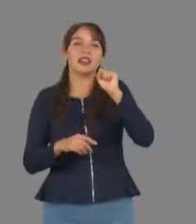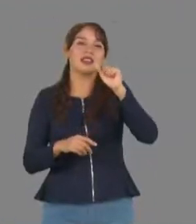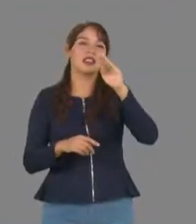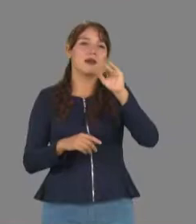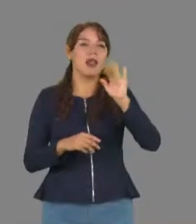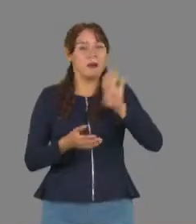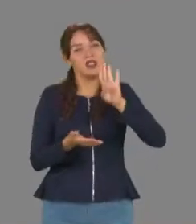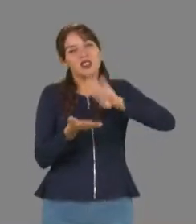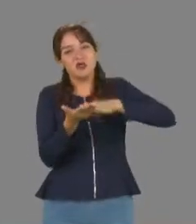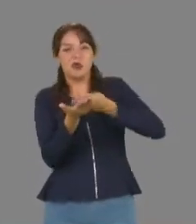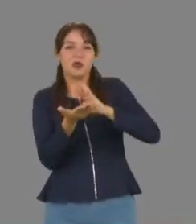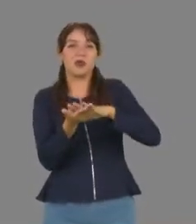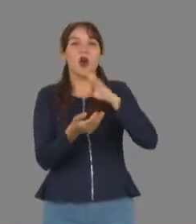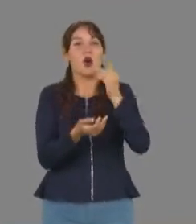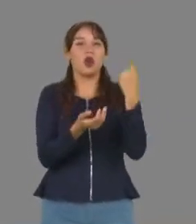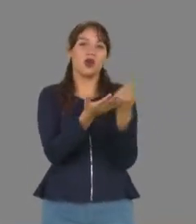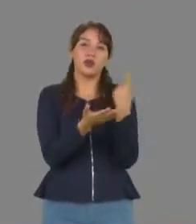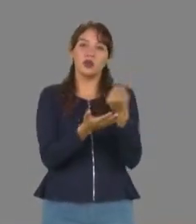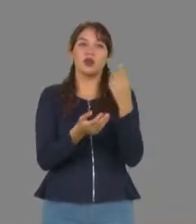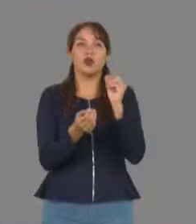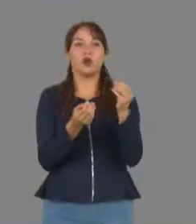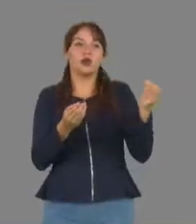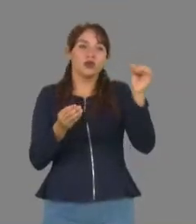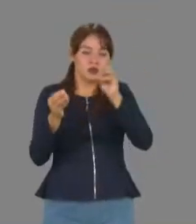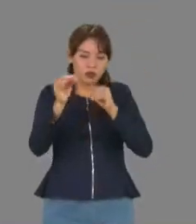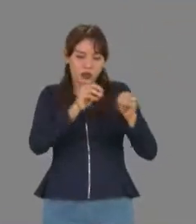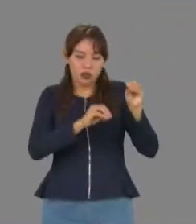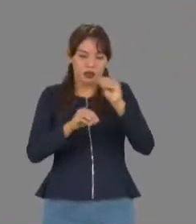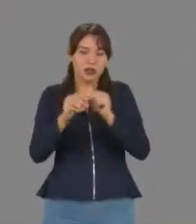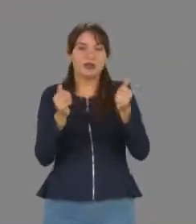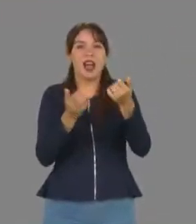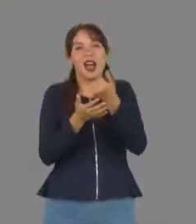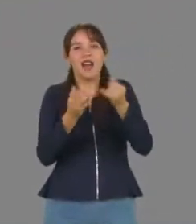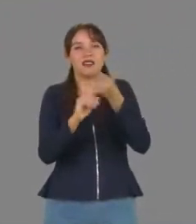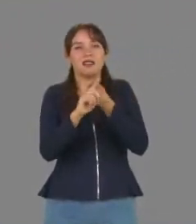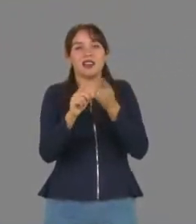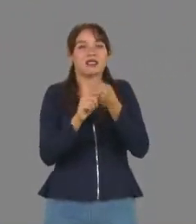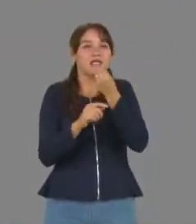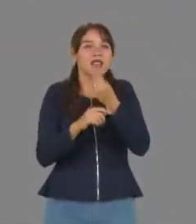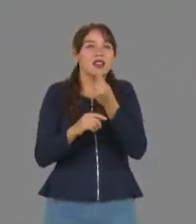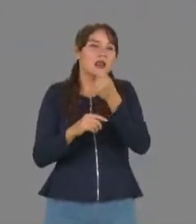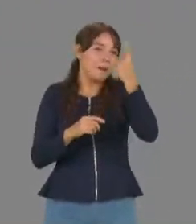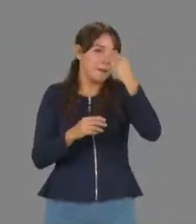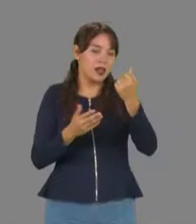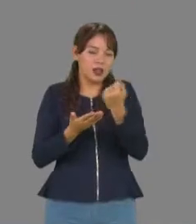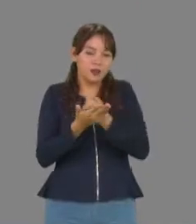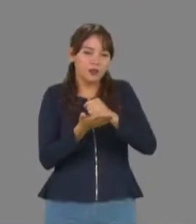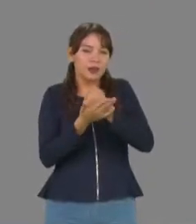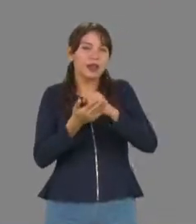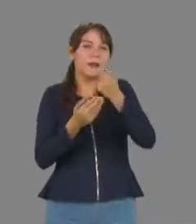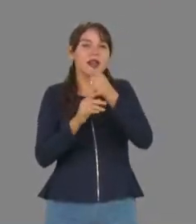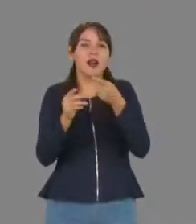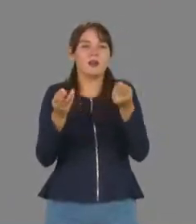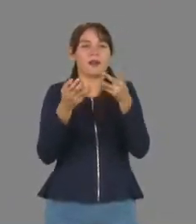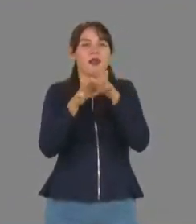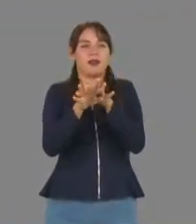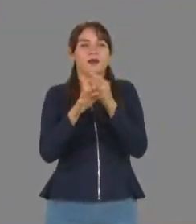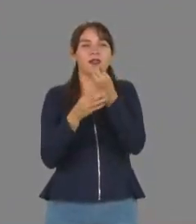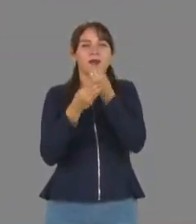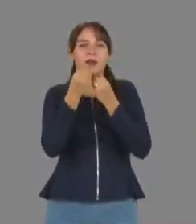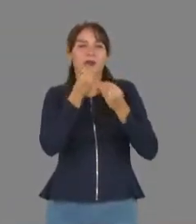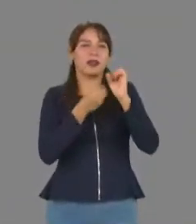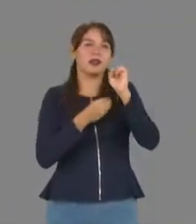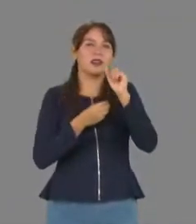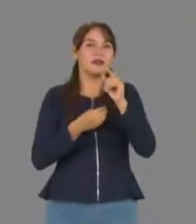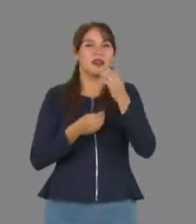guisados con diferentes especies, condimentos y combinaciones de alimentos que disfrazan sus sabores y facilitan